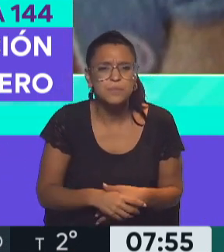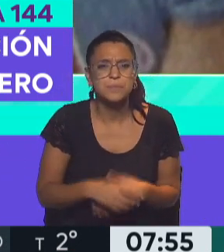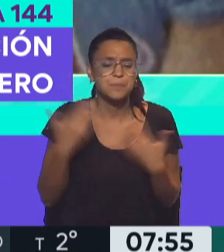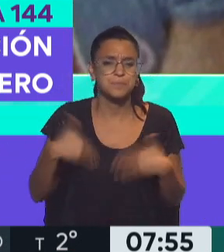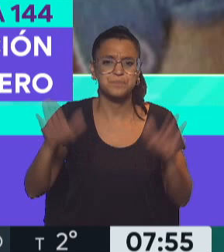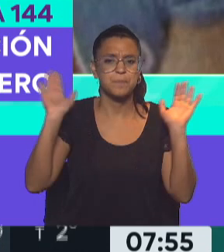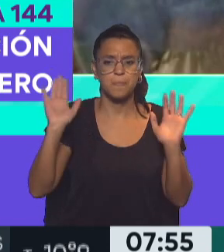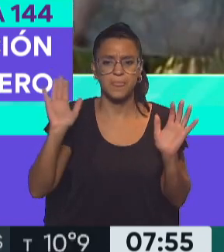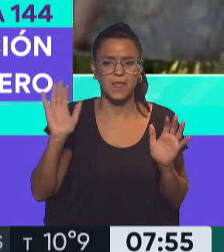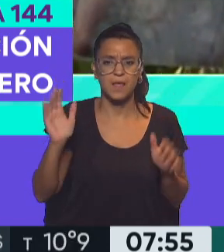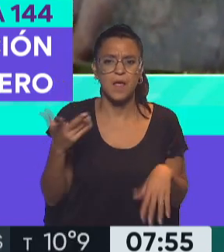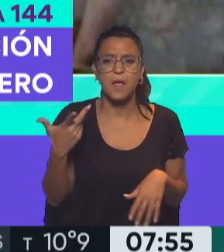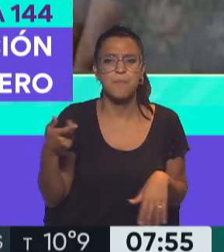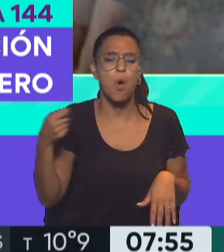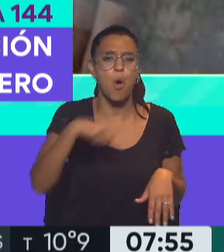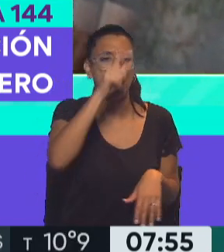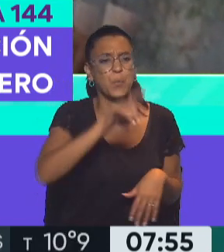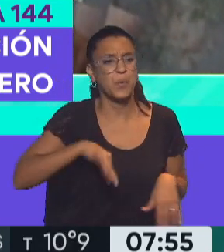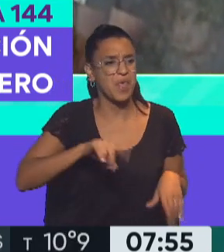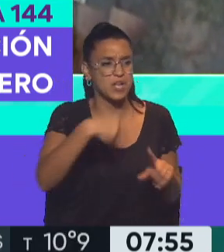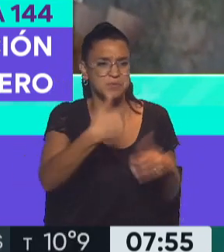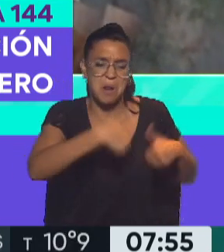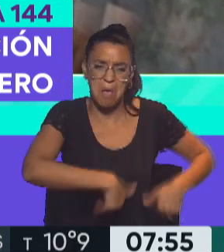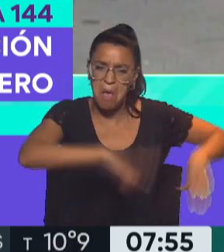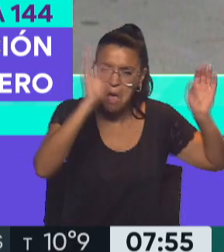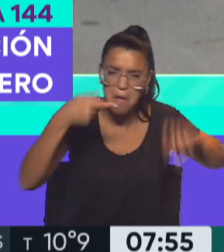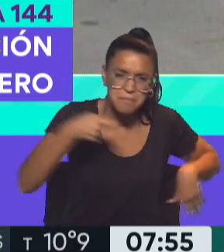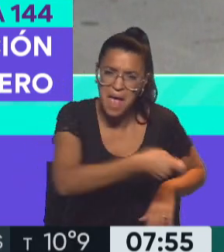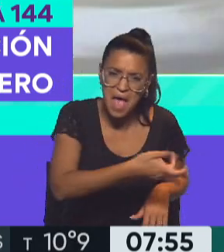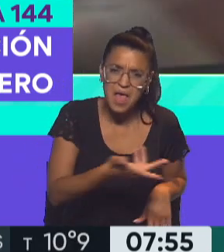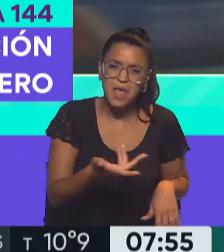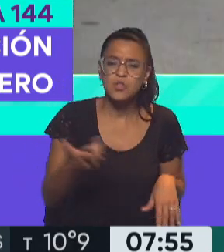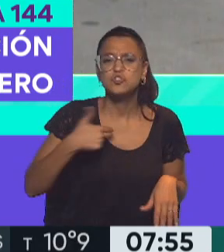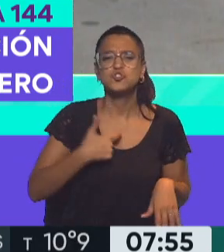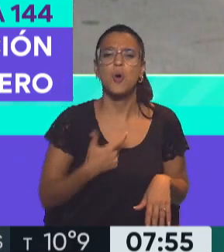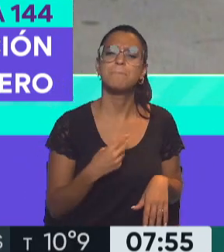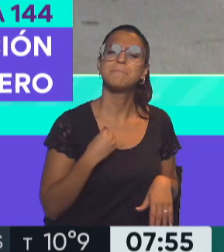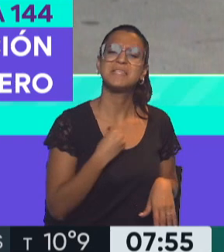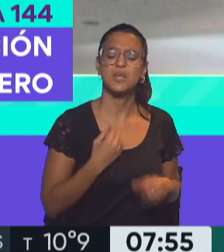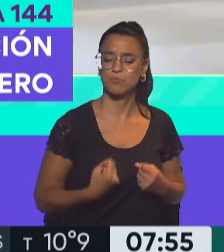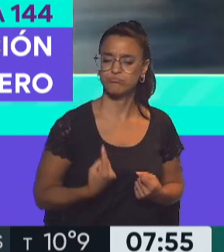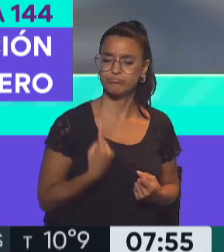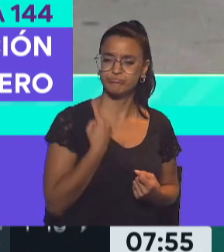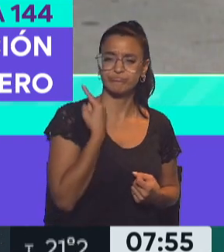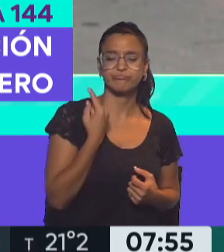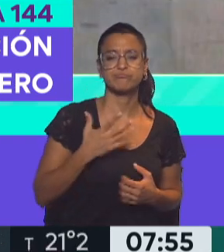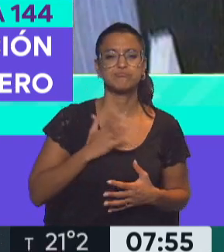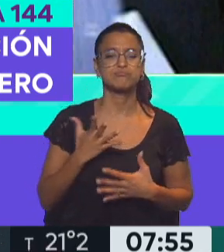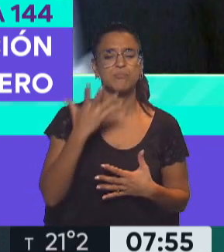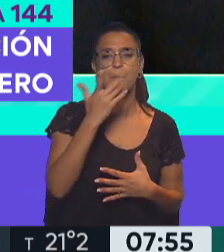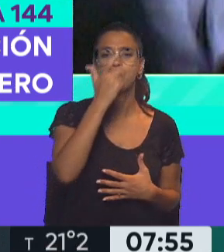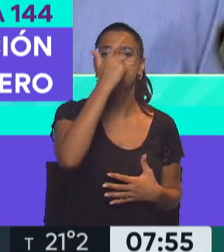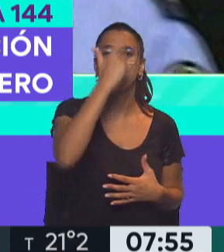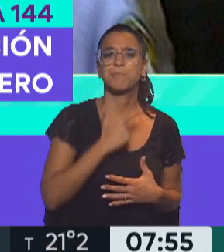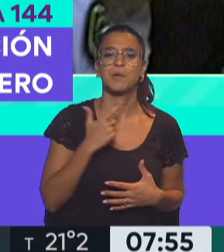totalmente desprecia la vida ajena. Alguien que dice yo me siento omnipotente ante la vida del otro. O sea,